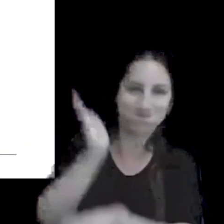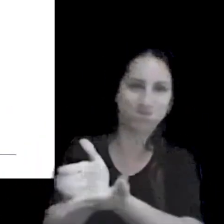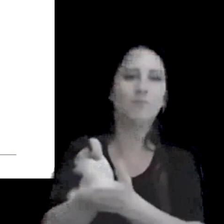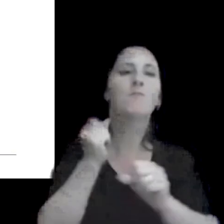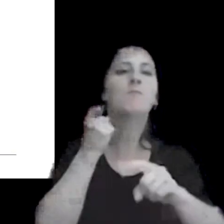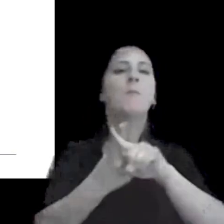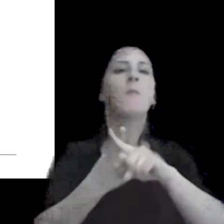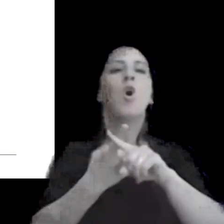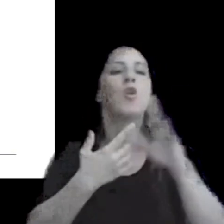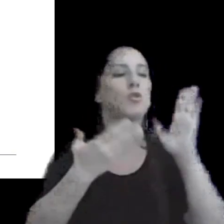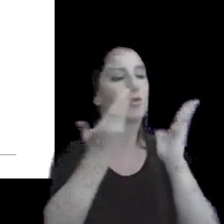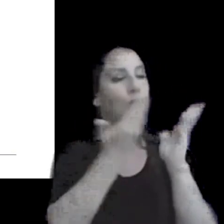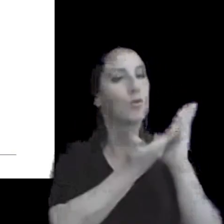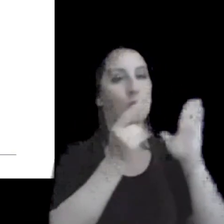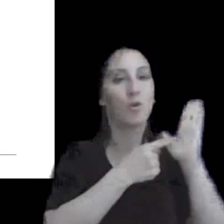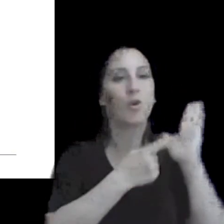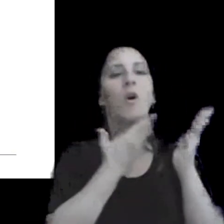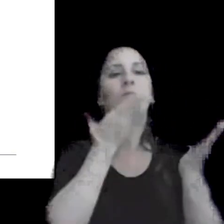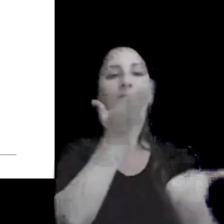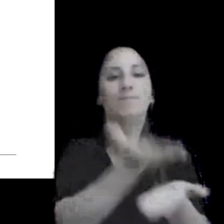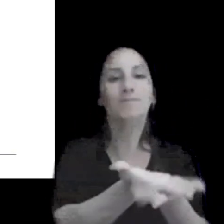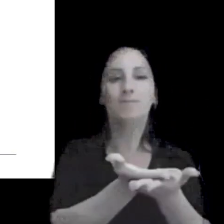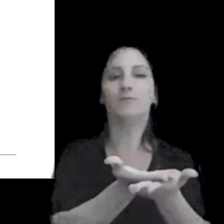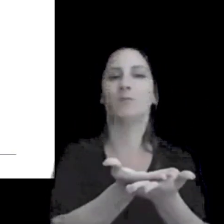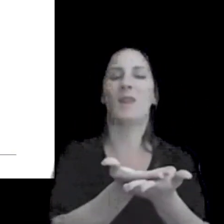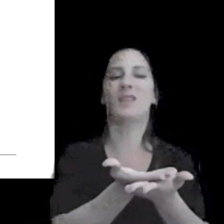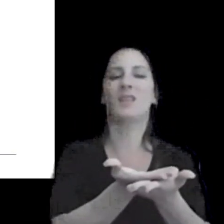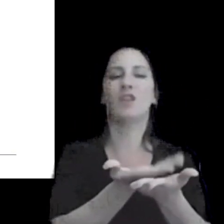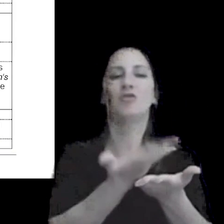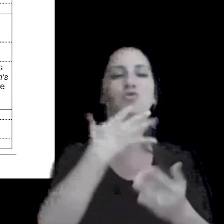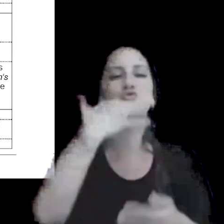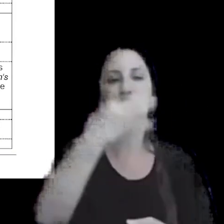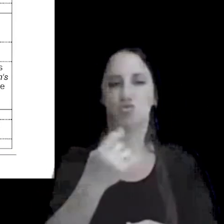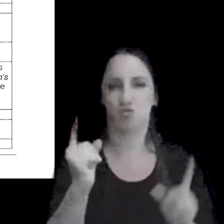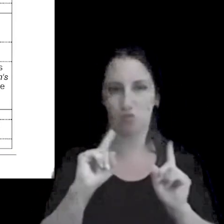presentación relativa a operaciones internacionales